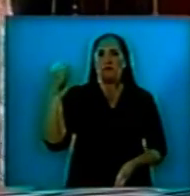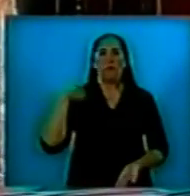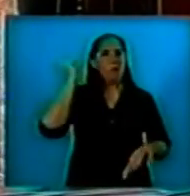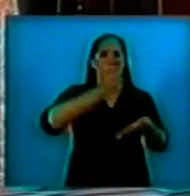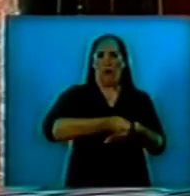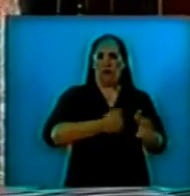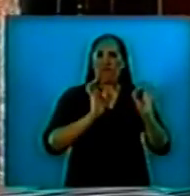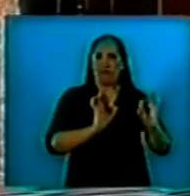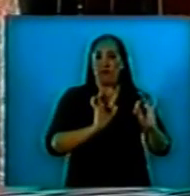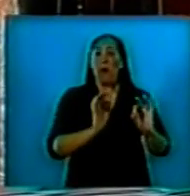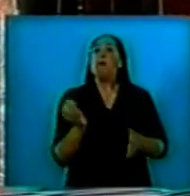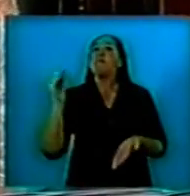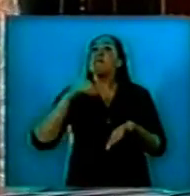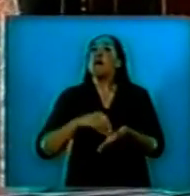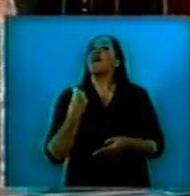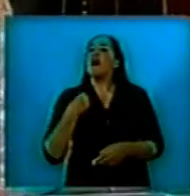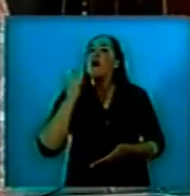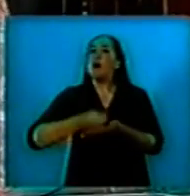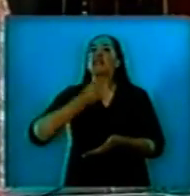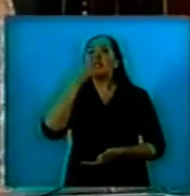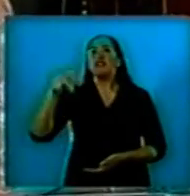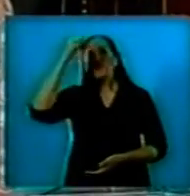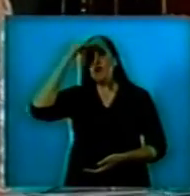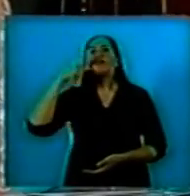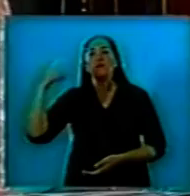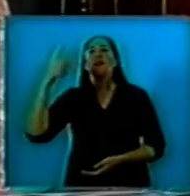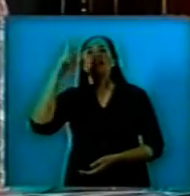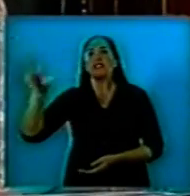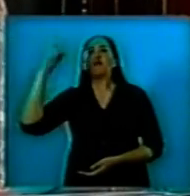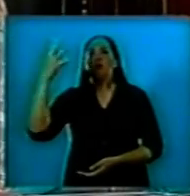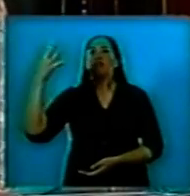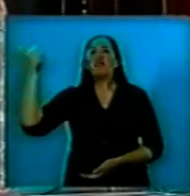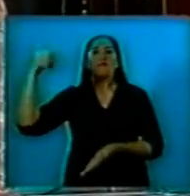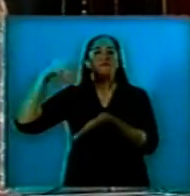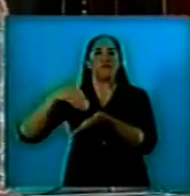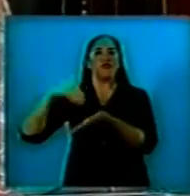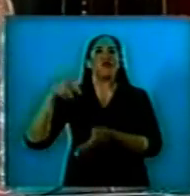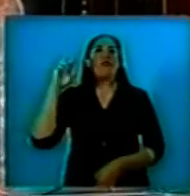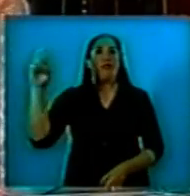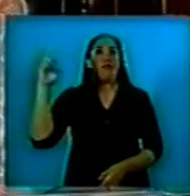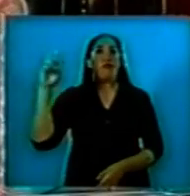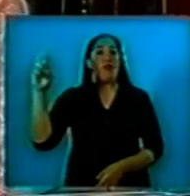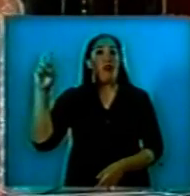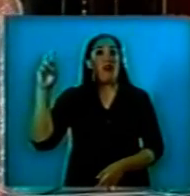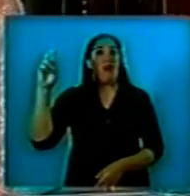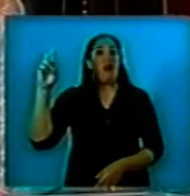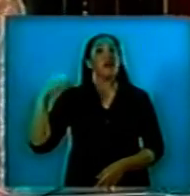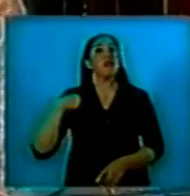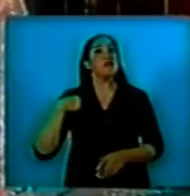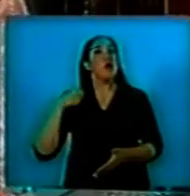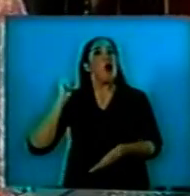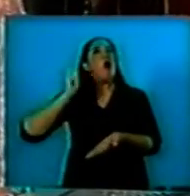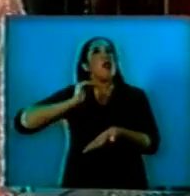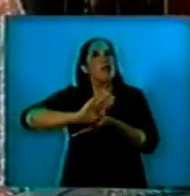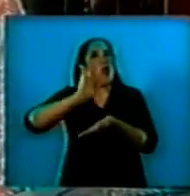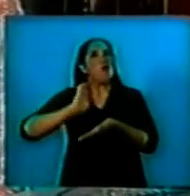más 112.346 millones de dólares que hemos pagado